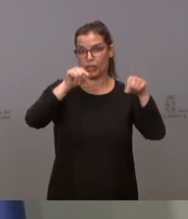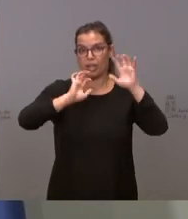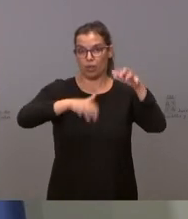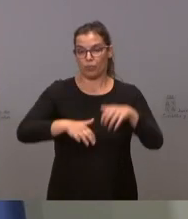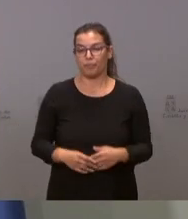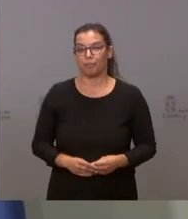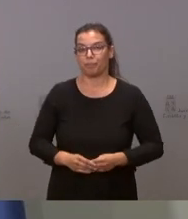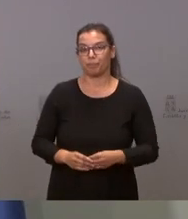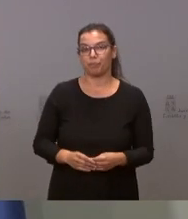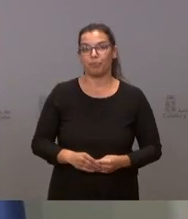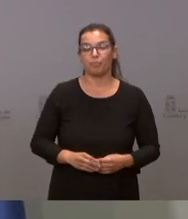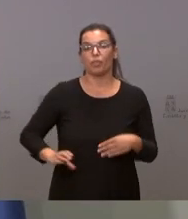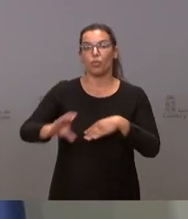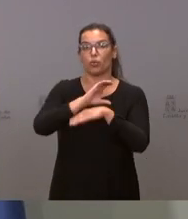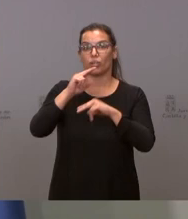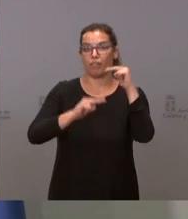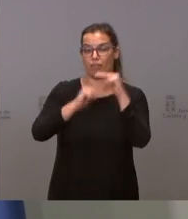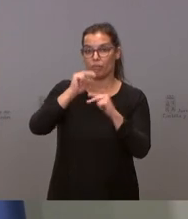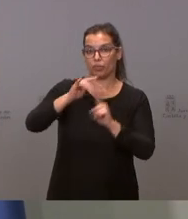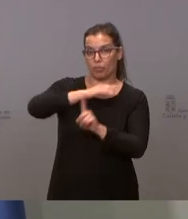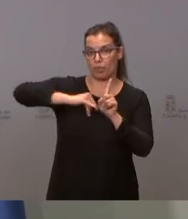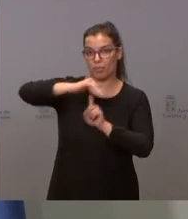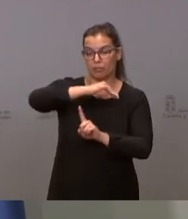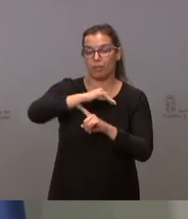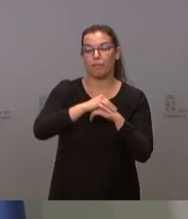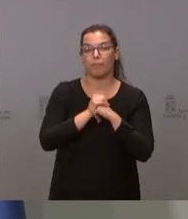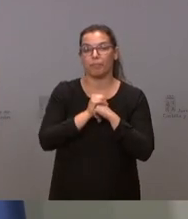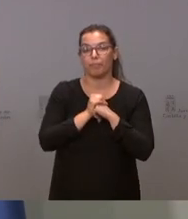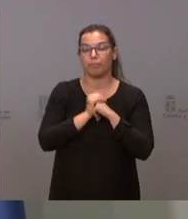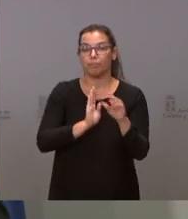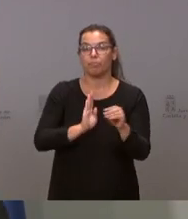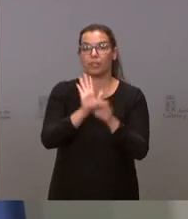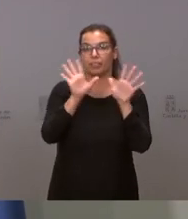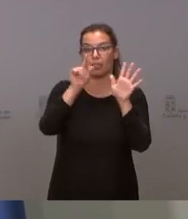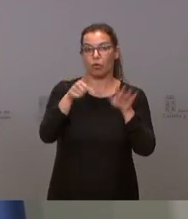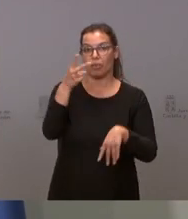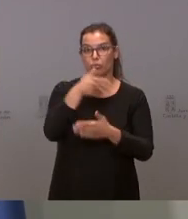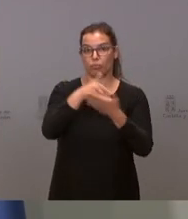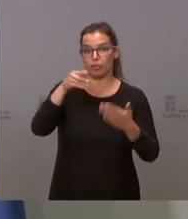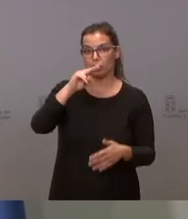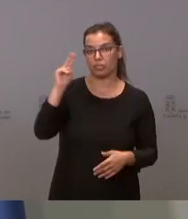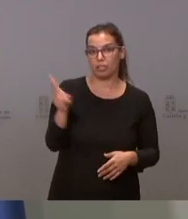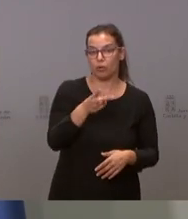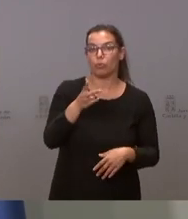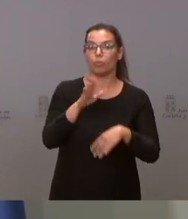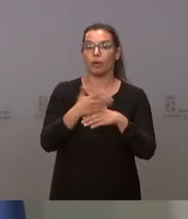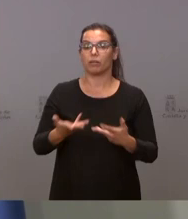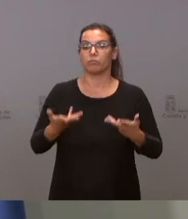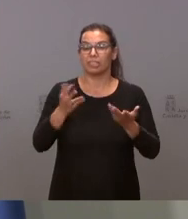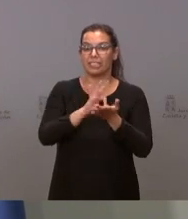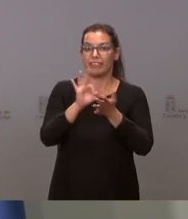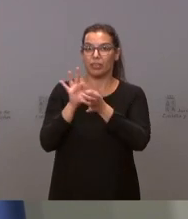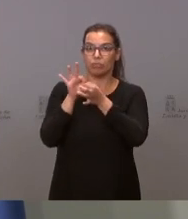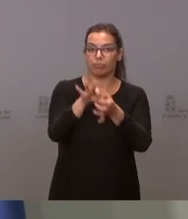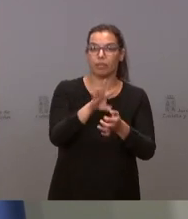La Consejería de Fomento y Medio Ambiente destina 10,2 millones de euros para la contratación de servicios asociados al